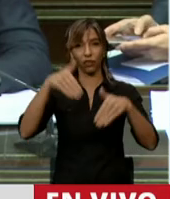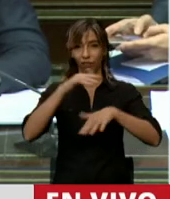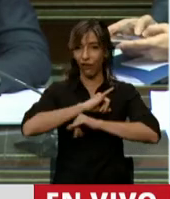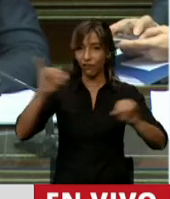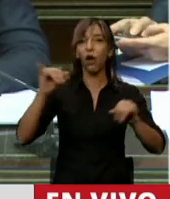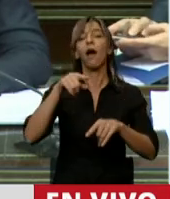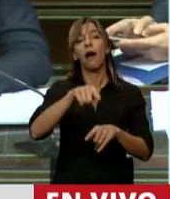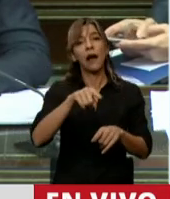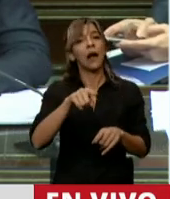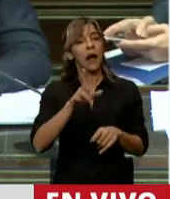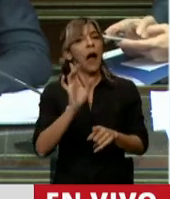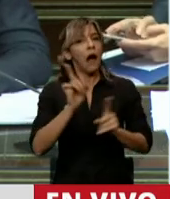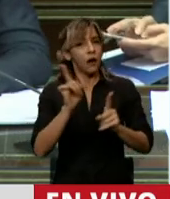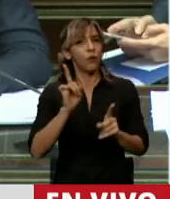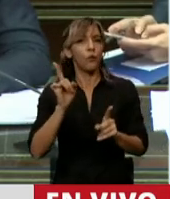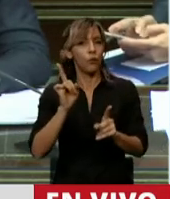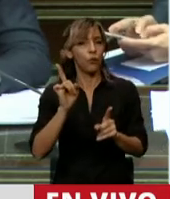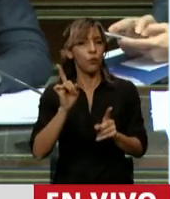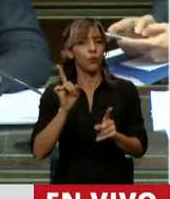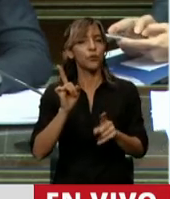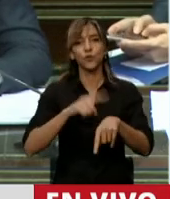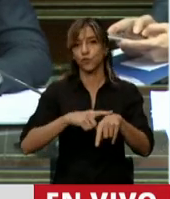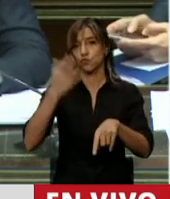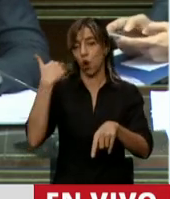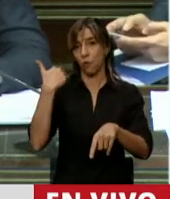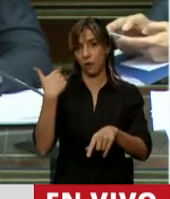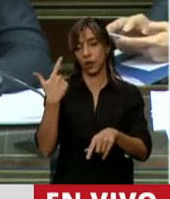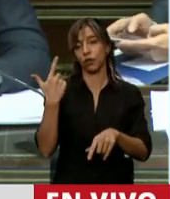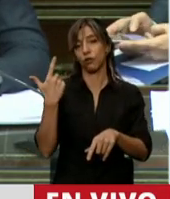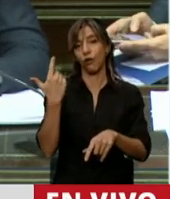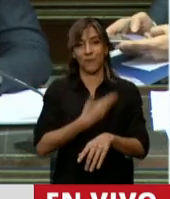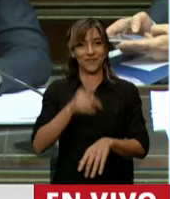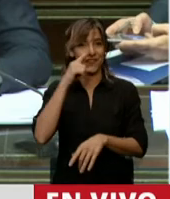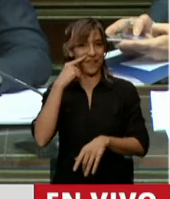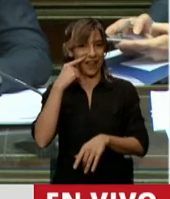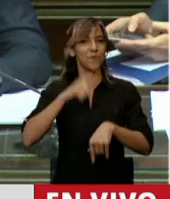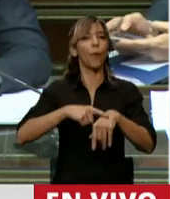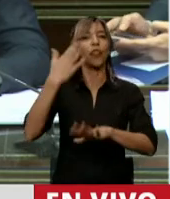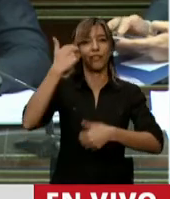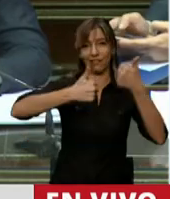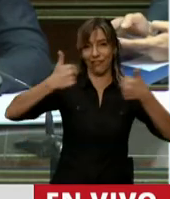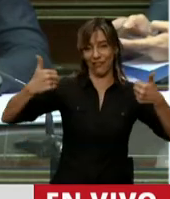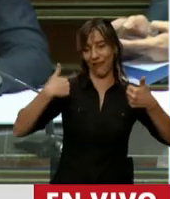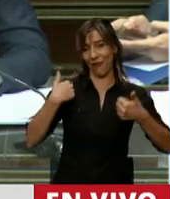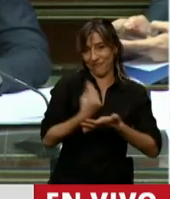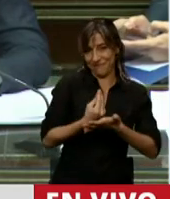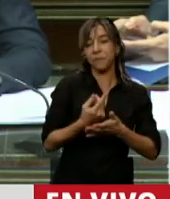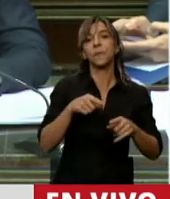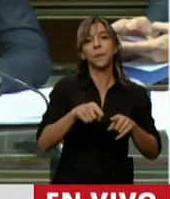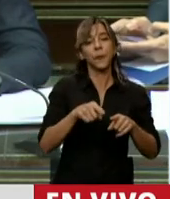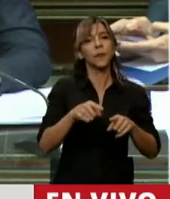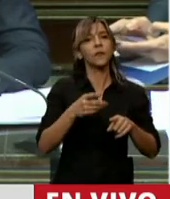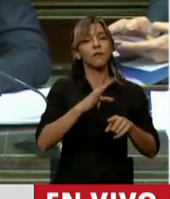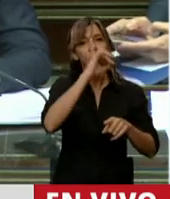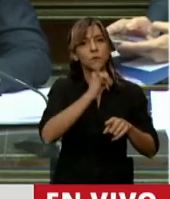momento era candidato. El Presidente Alberto Fernández mencionó muchas veces la necesidad de crear